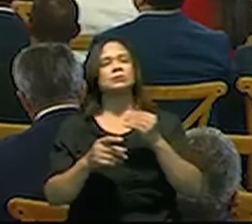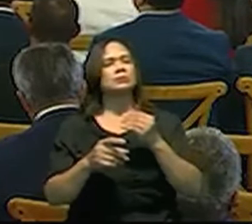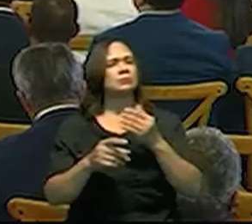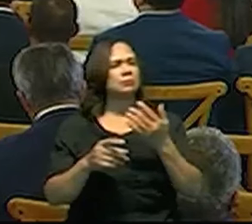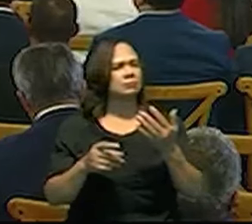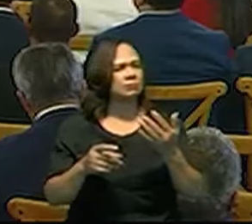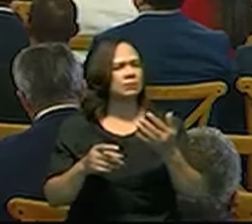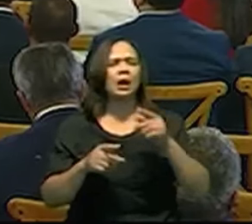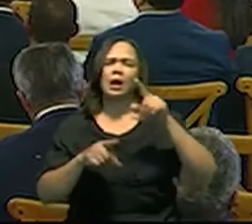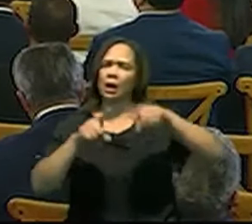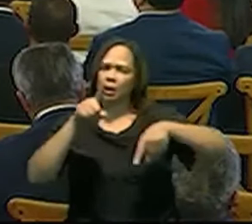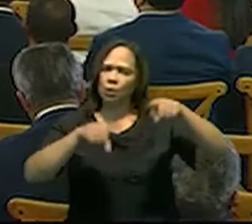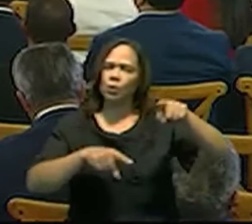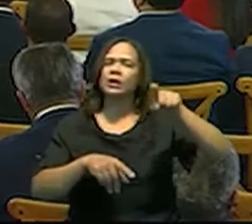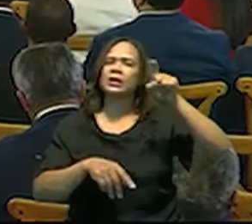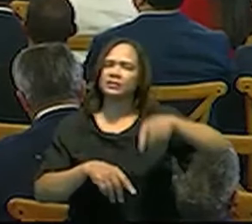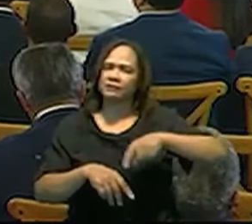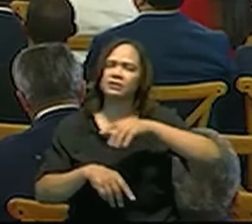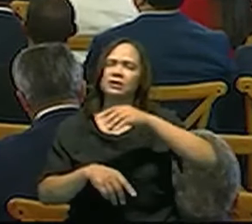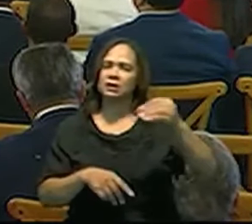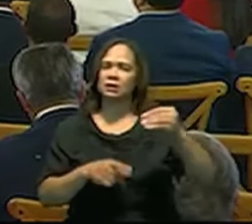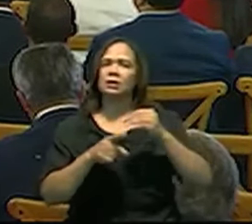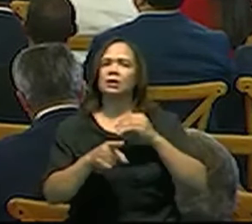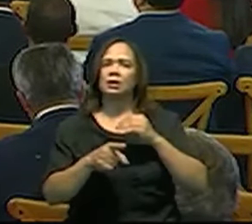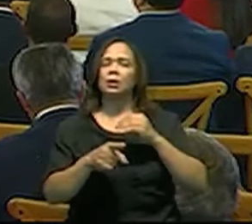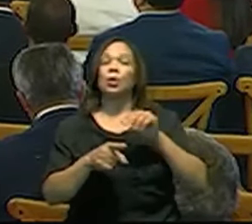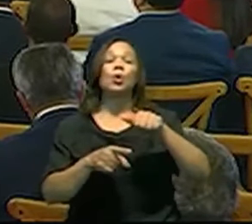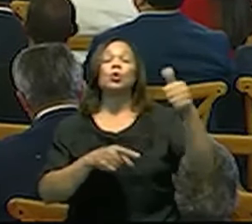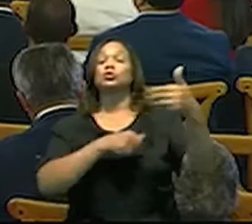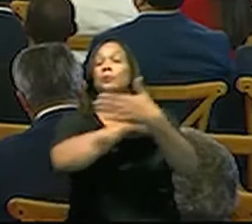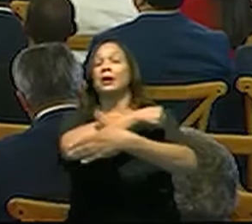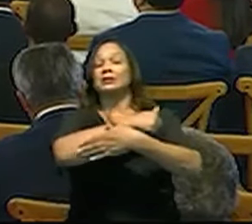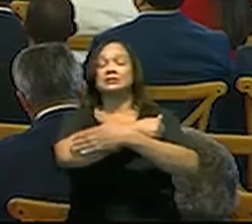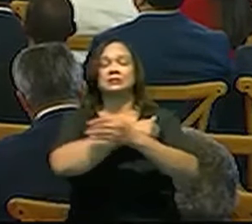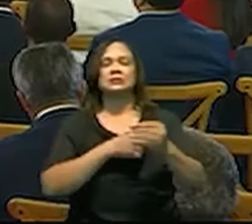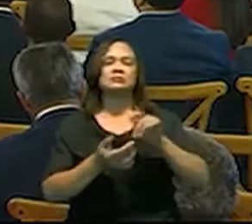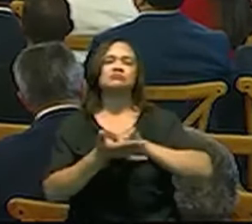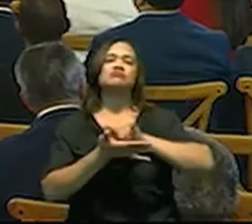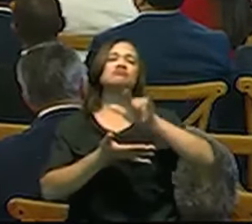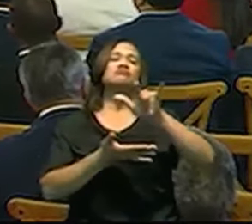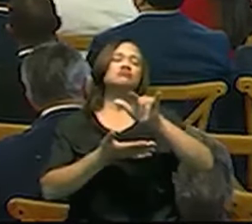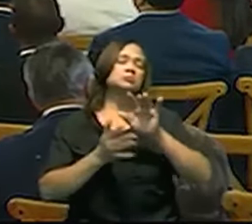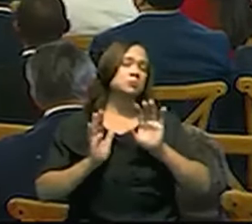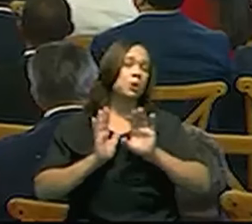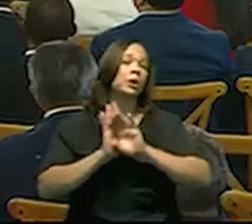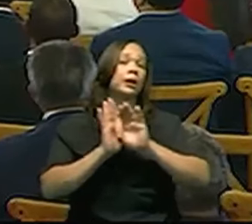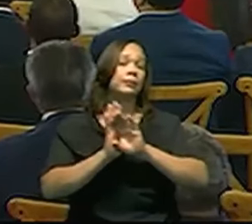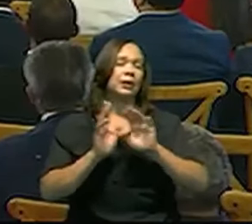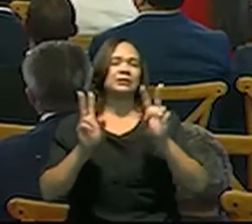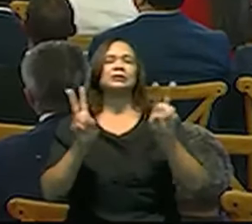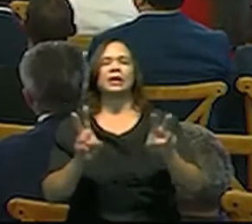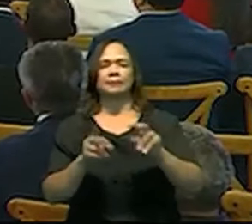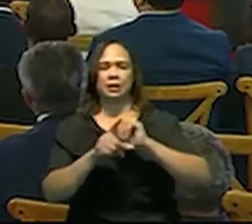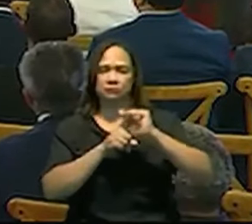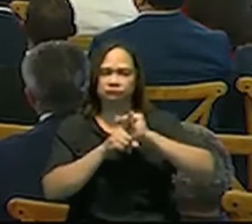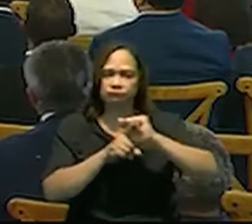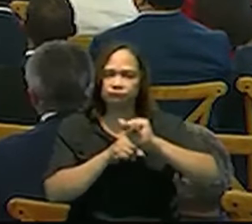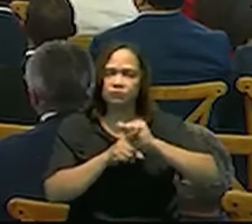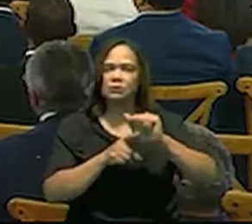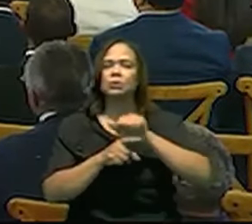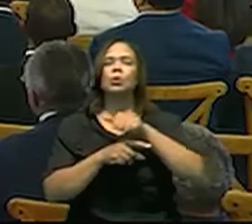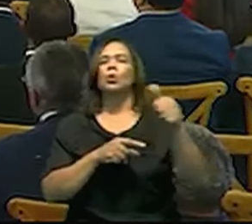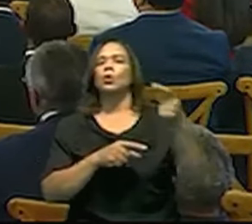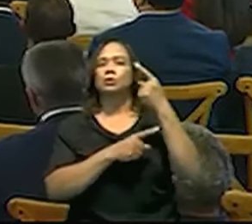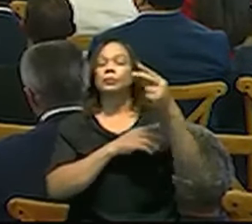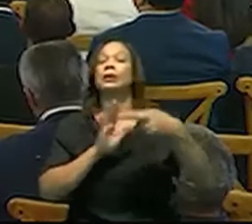ciertas obligaciones que tienen que hacer con el exterior. Algunas de ellas para temas de entrenamiento, otras